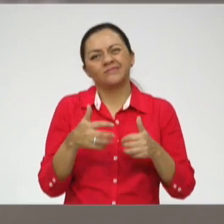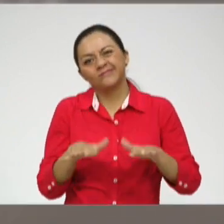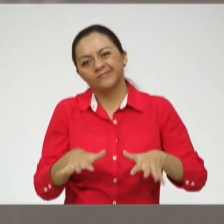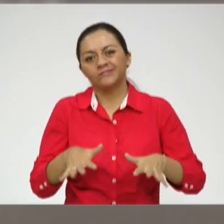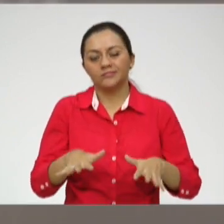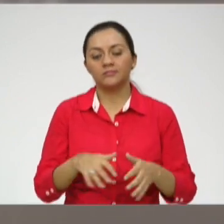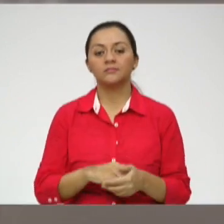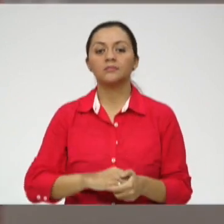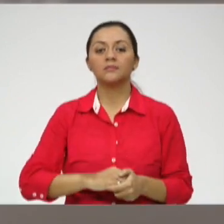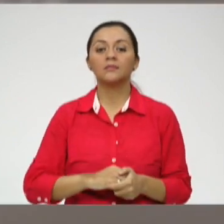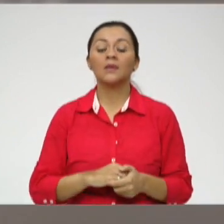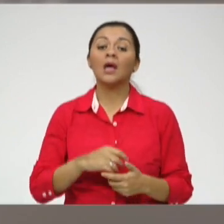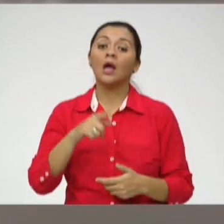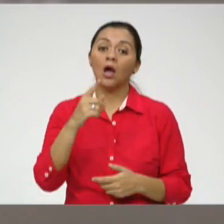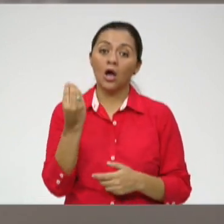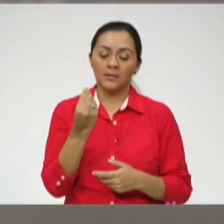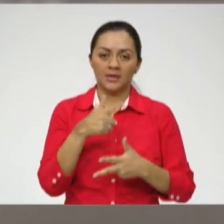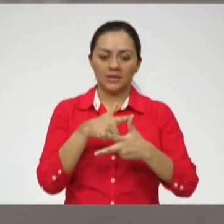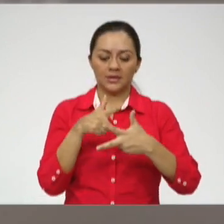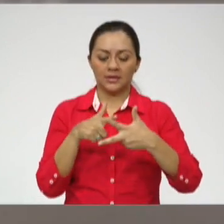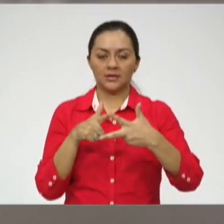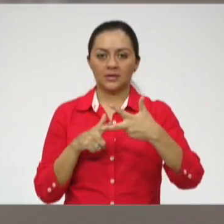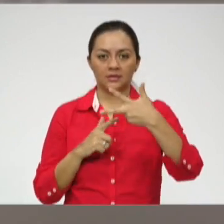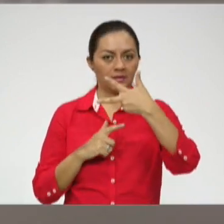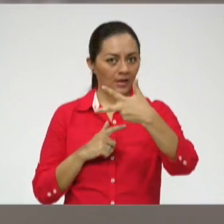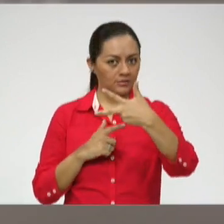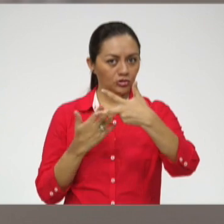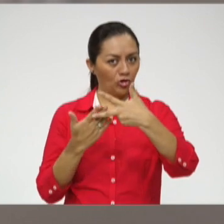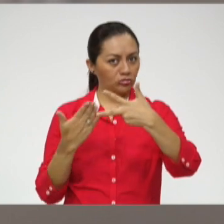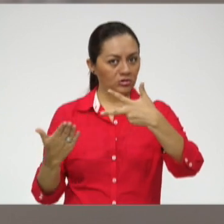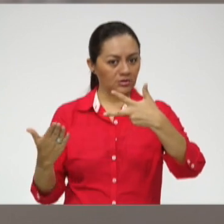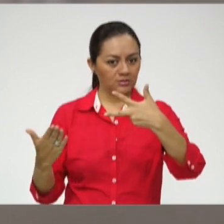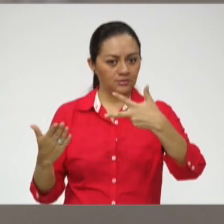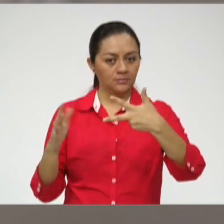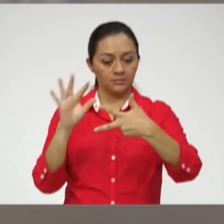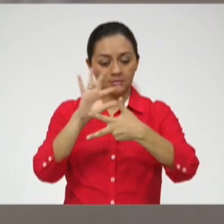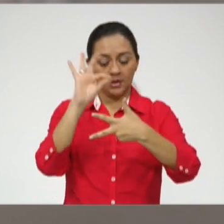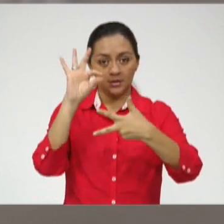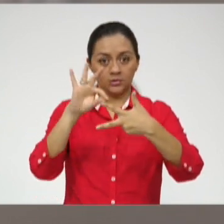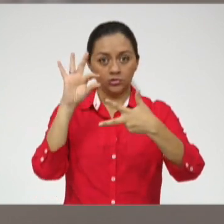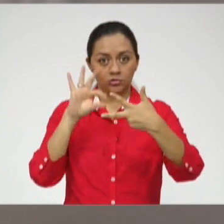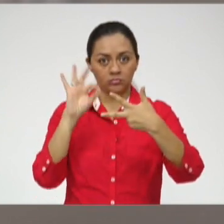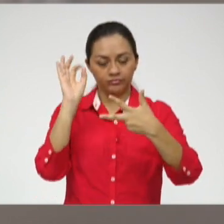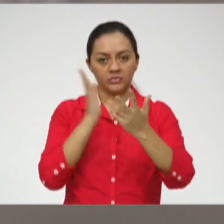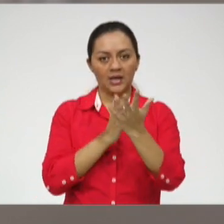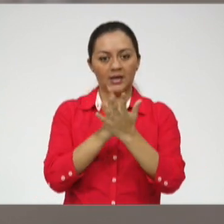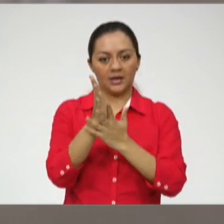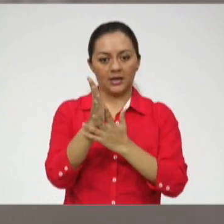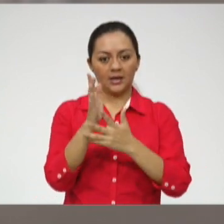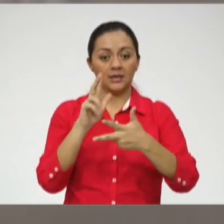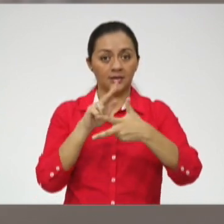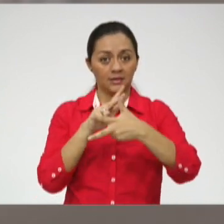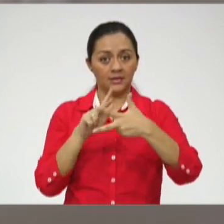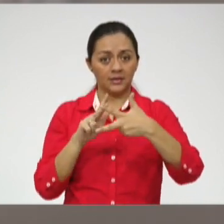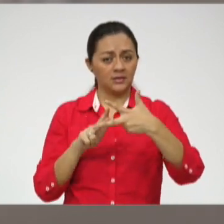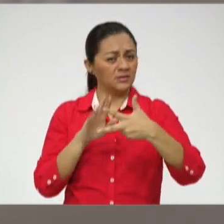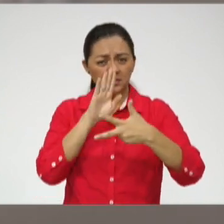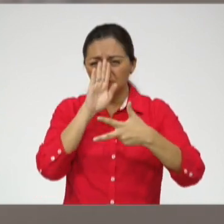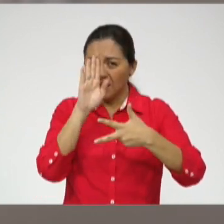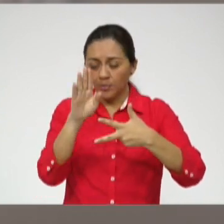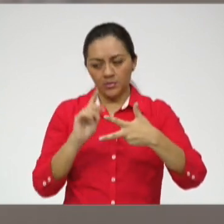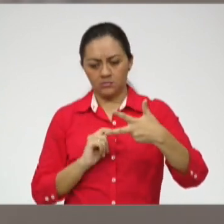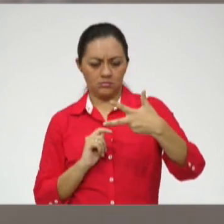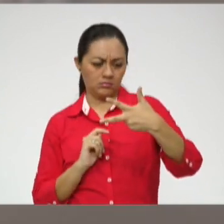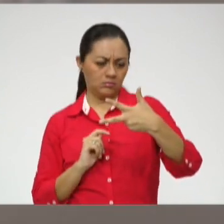los chicos analizan tres carreras antes de elegir y decidir una carrera. Tres. Les pregunto,